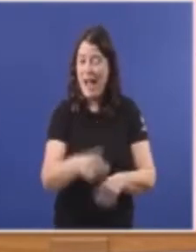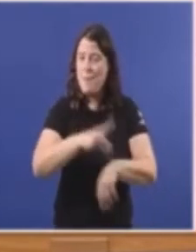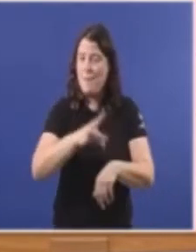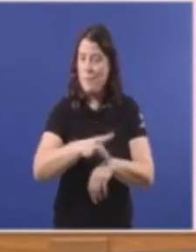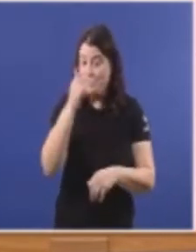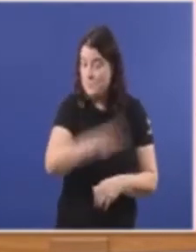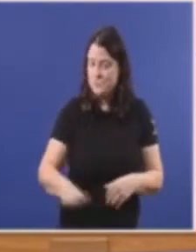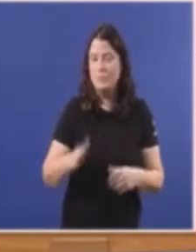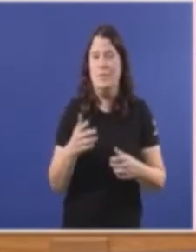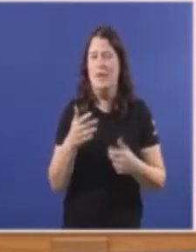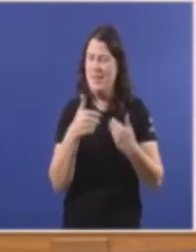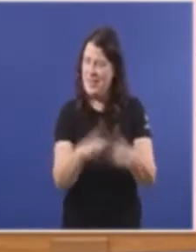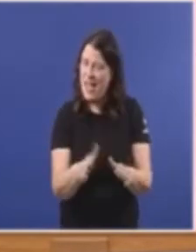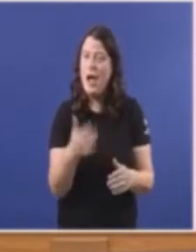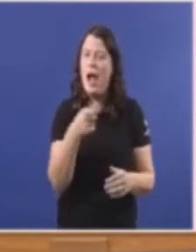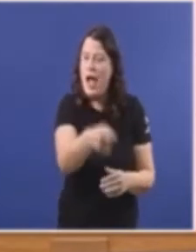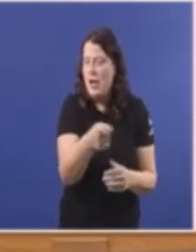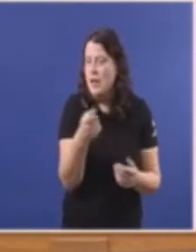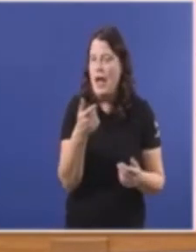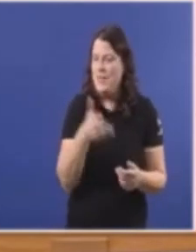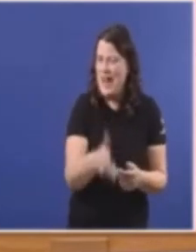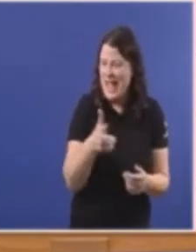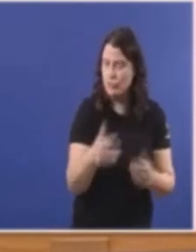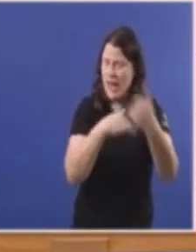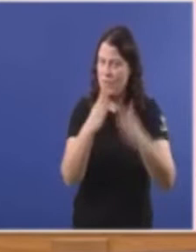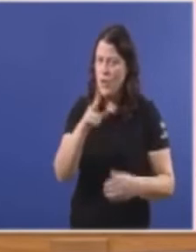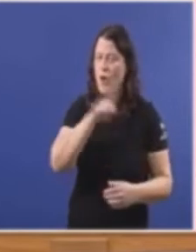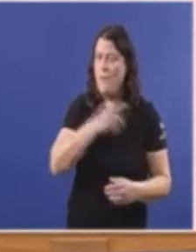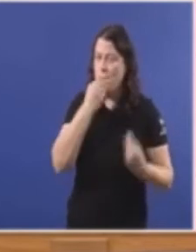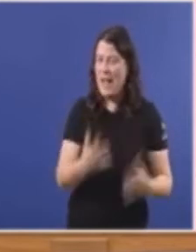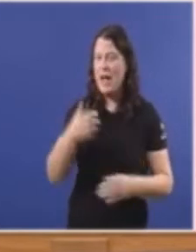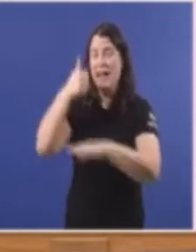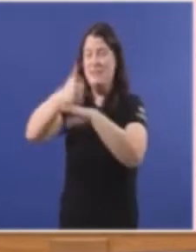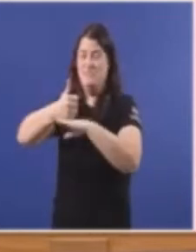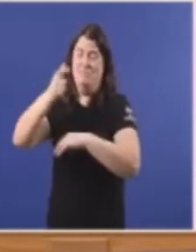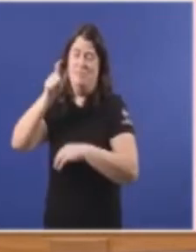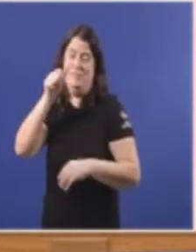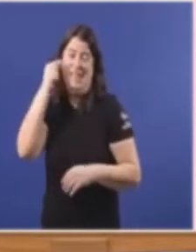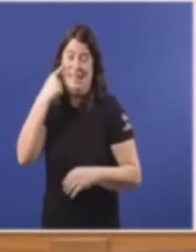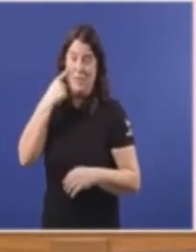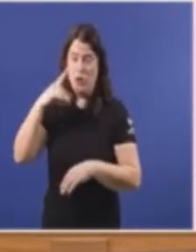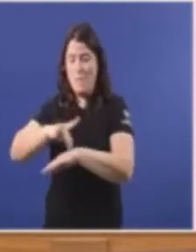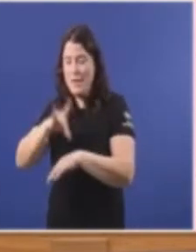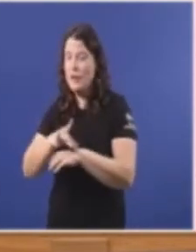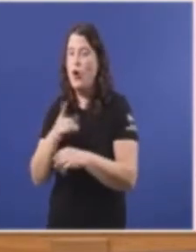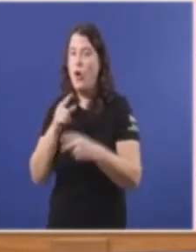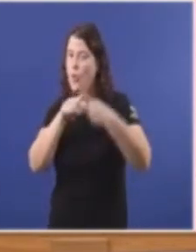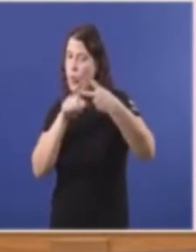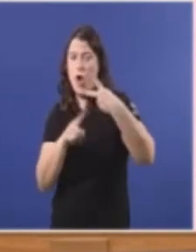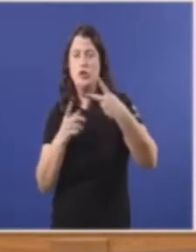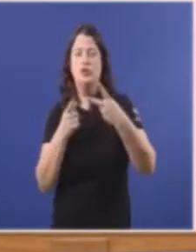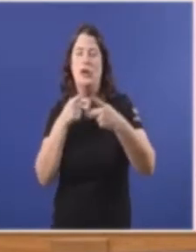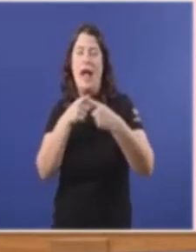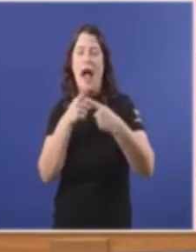todo o dereito A non ter un trato Desconsiderado E deixe en paz O inspector médico Que o único que vai a facer É Opción 1 Presentar